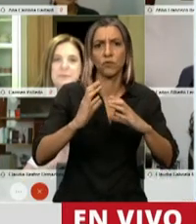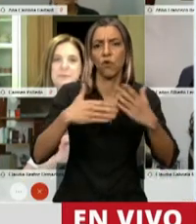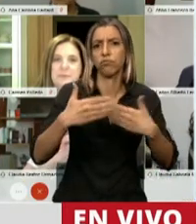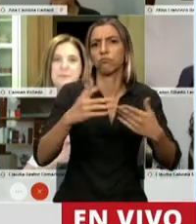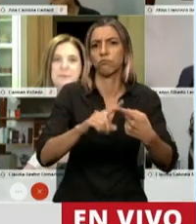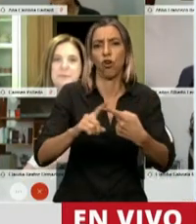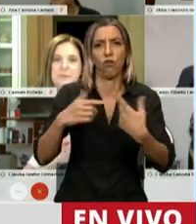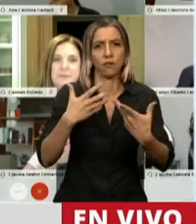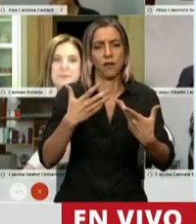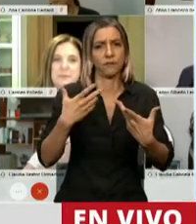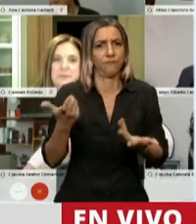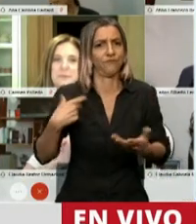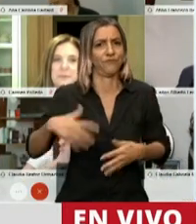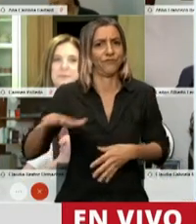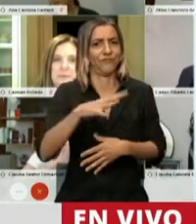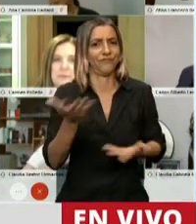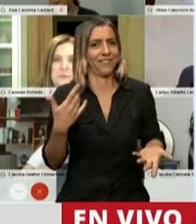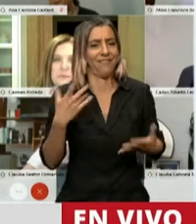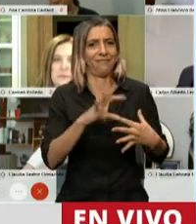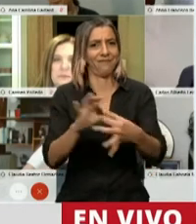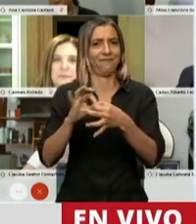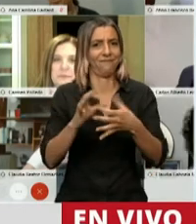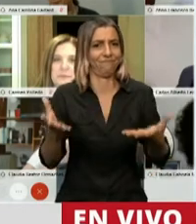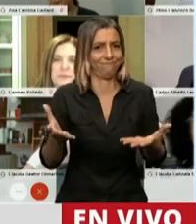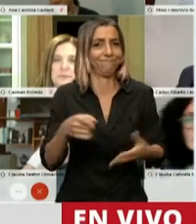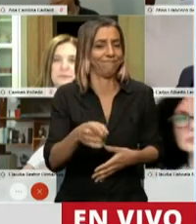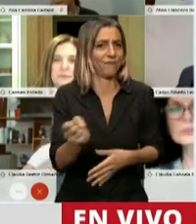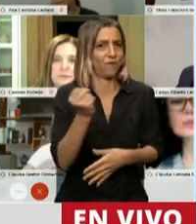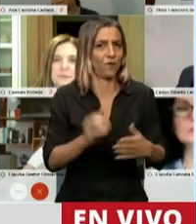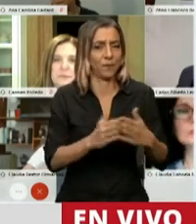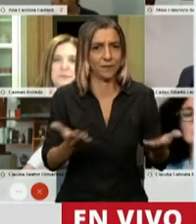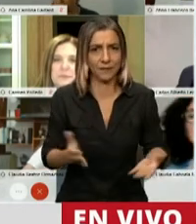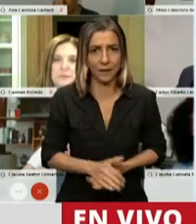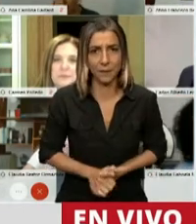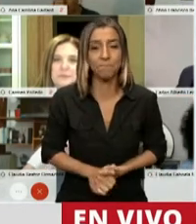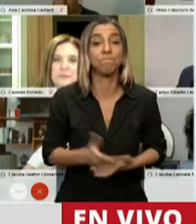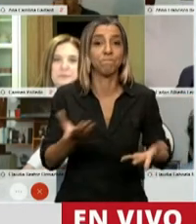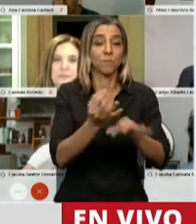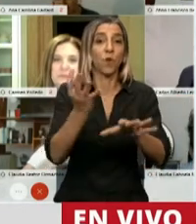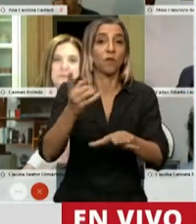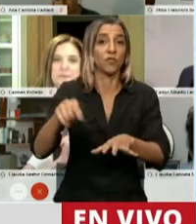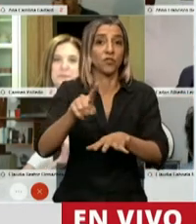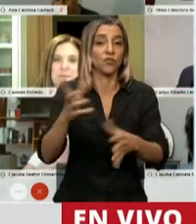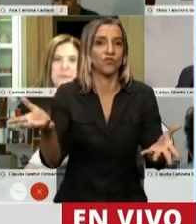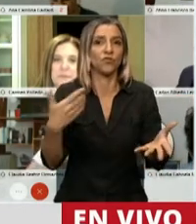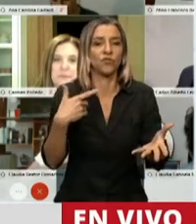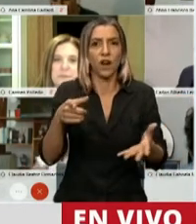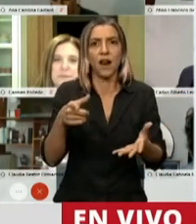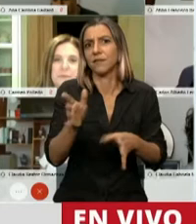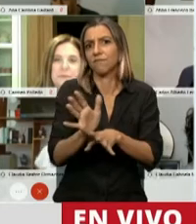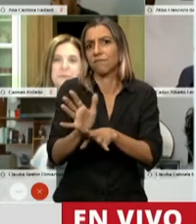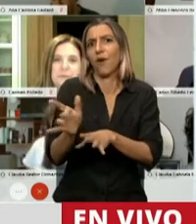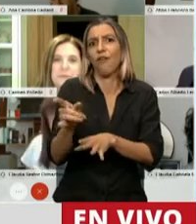Que en definitiva, presidente, nos acerca como sociedad. La fonodiología es una disciplina científica que deriva de las ciencias